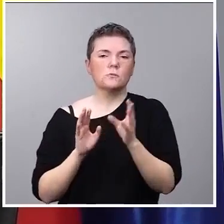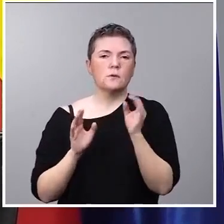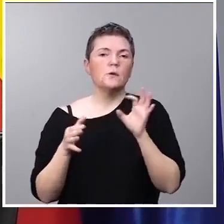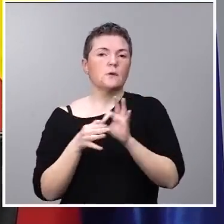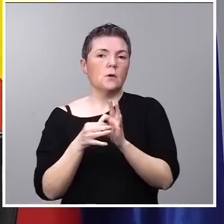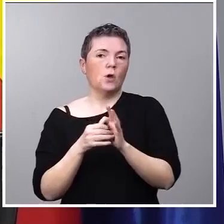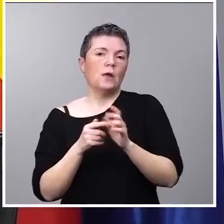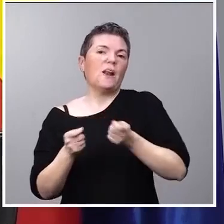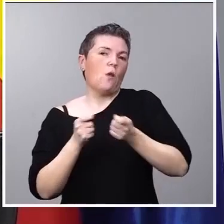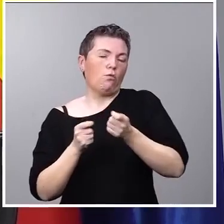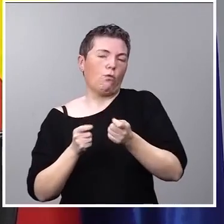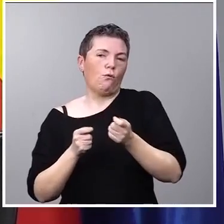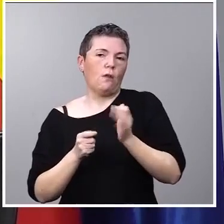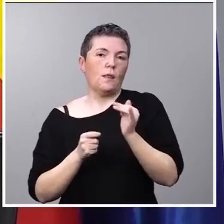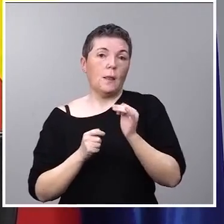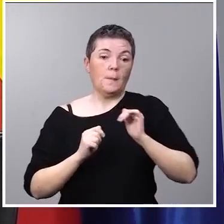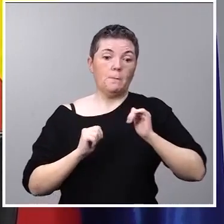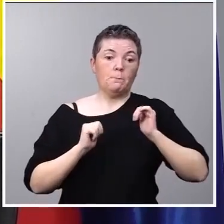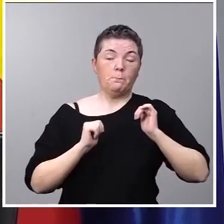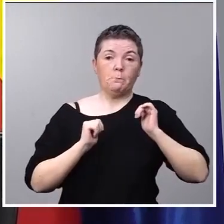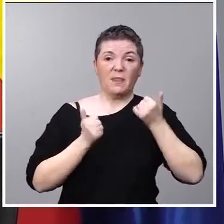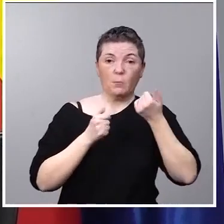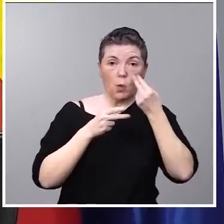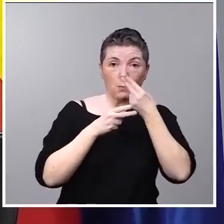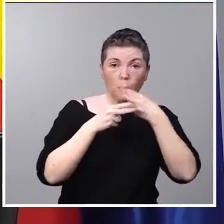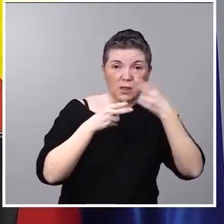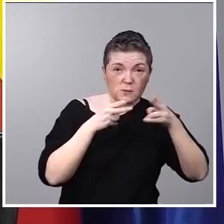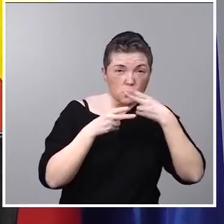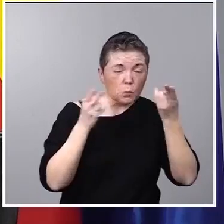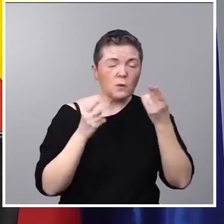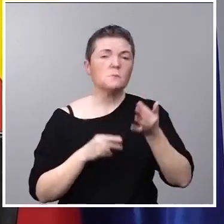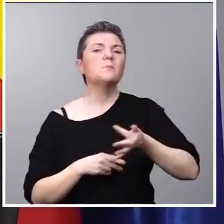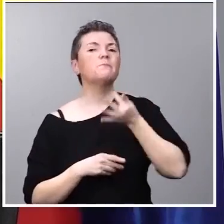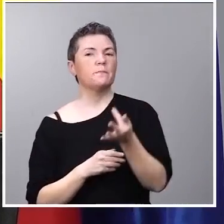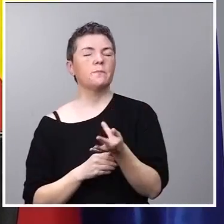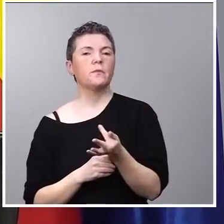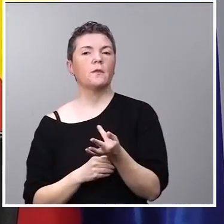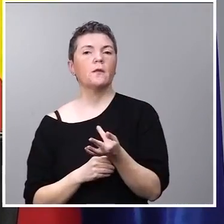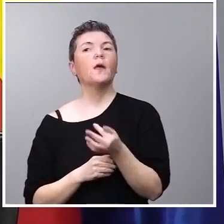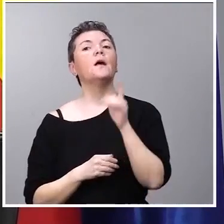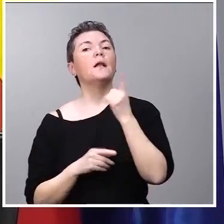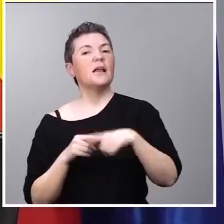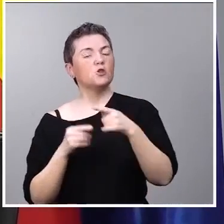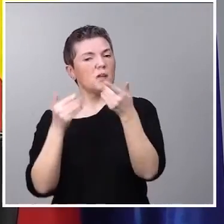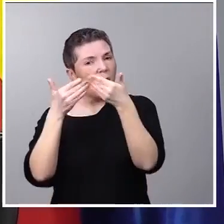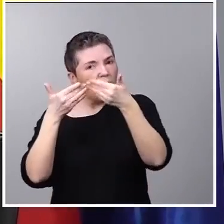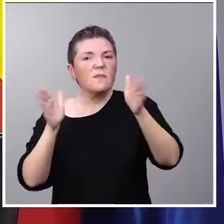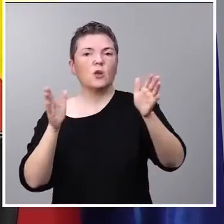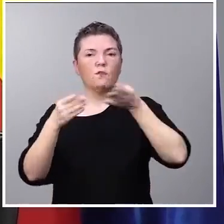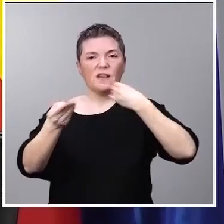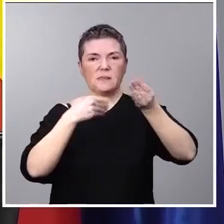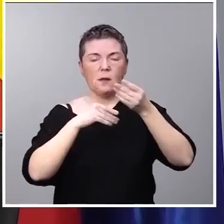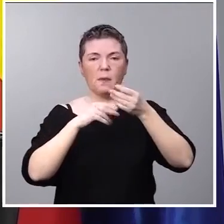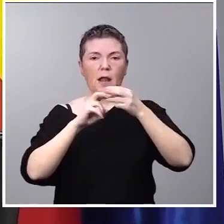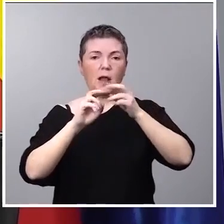por así decir, de principios de las políticas públicas, pero dejan las cosas abiertas a la reclamentación posterior